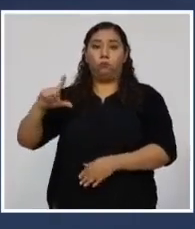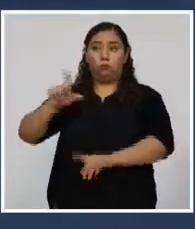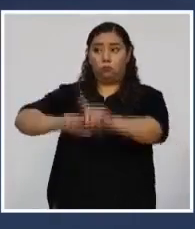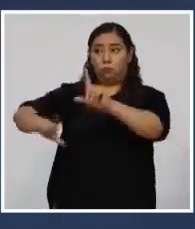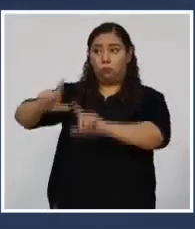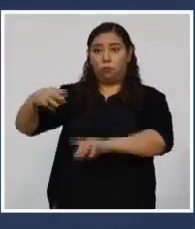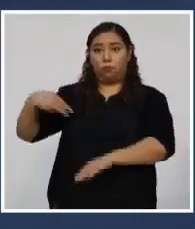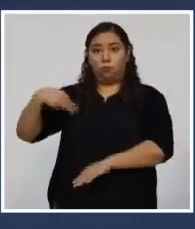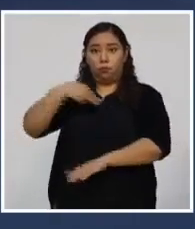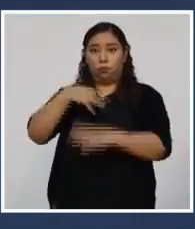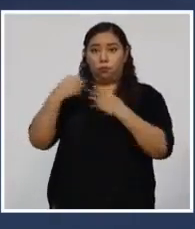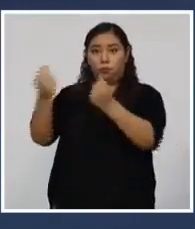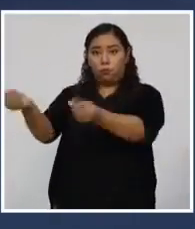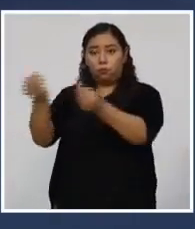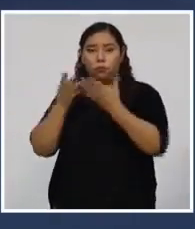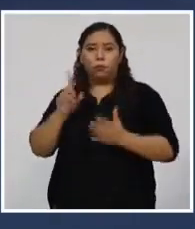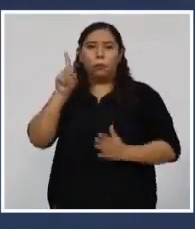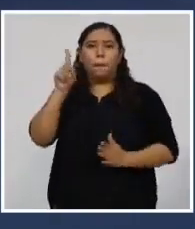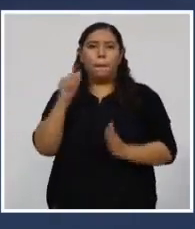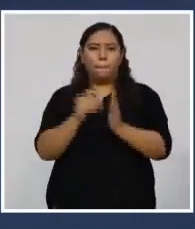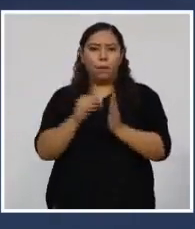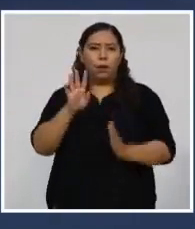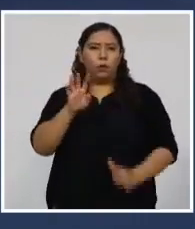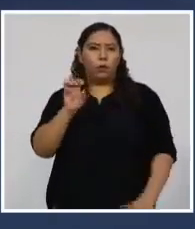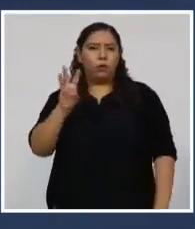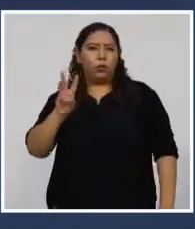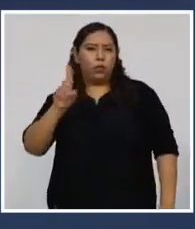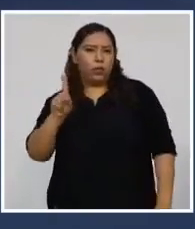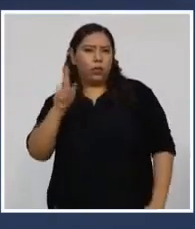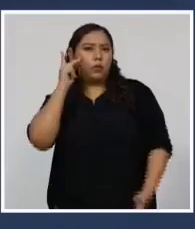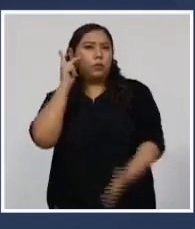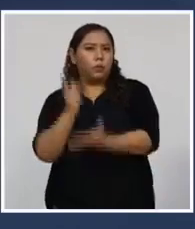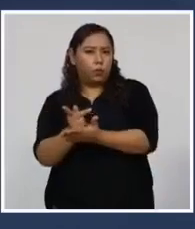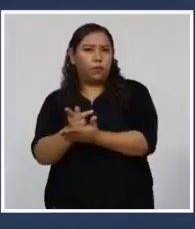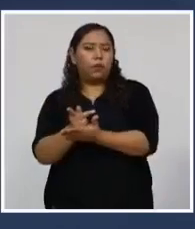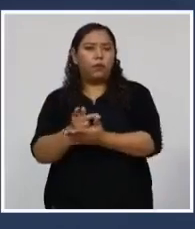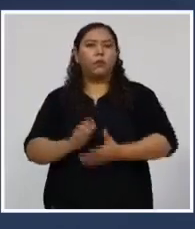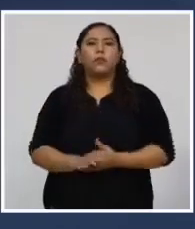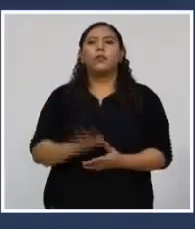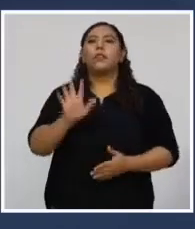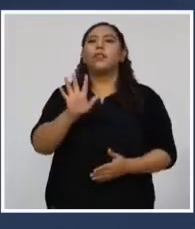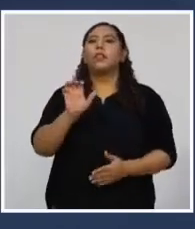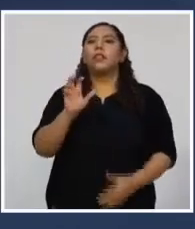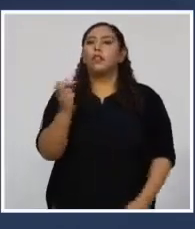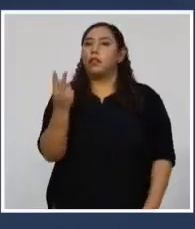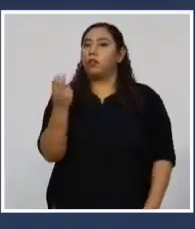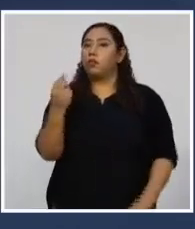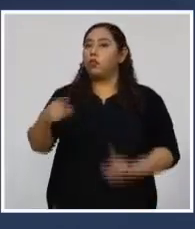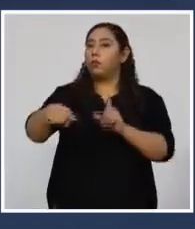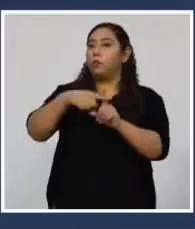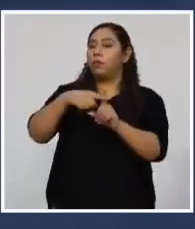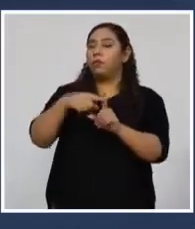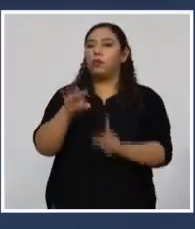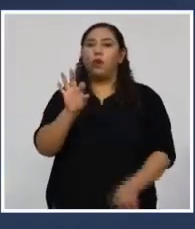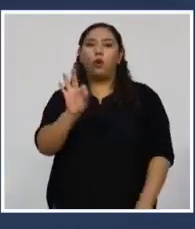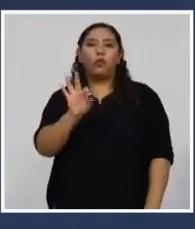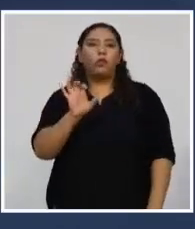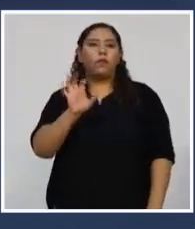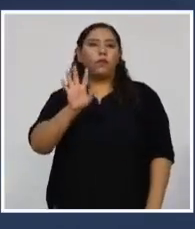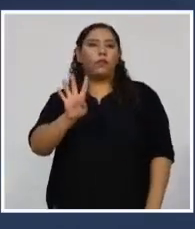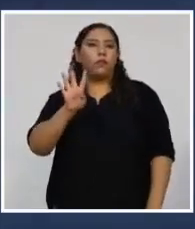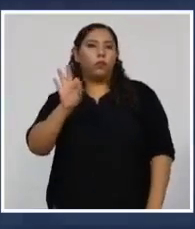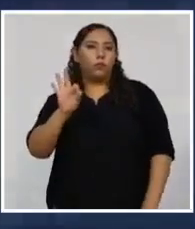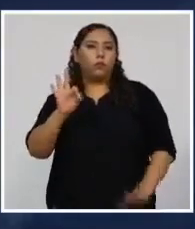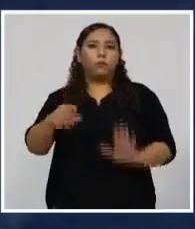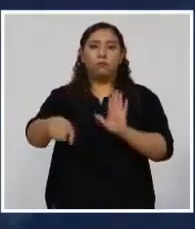procesado 1,461 pruebas PCR, de las cuales 512 son positivas, 949 negativas.